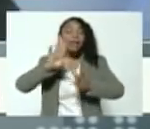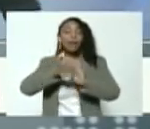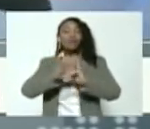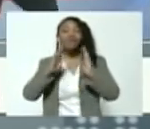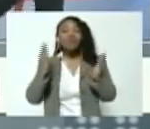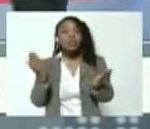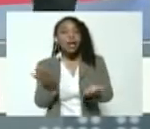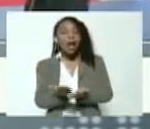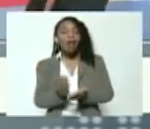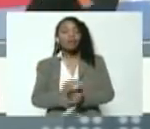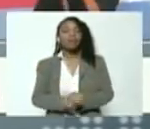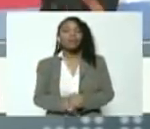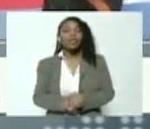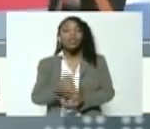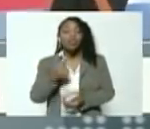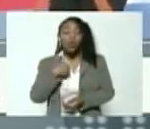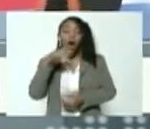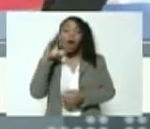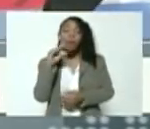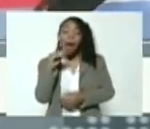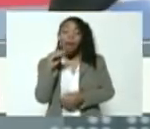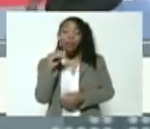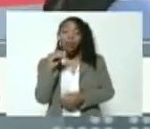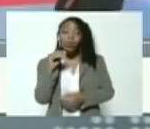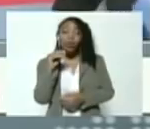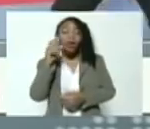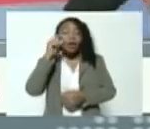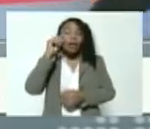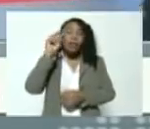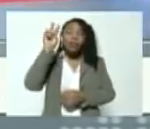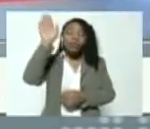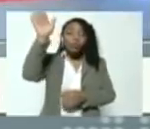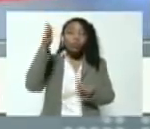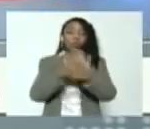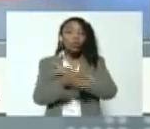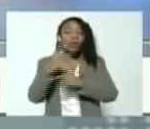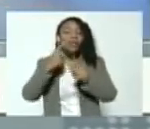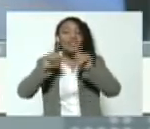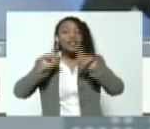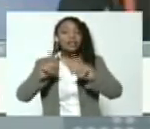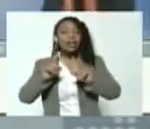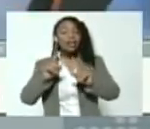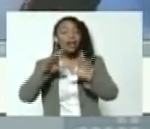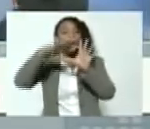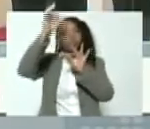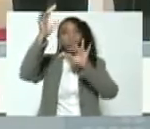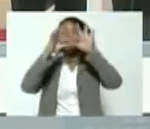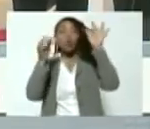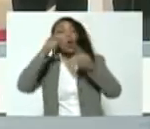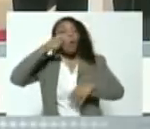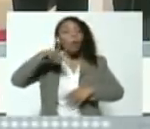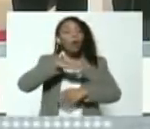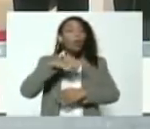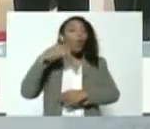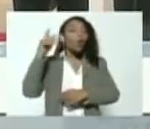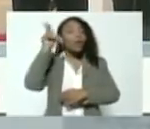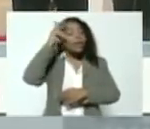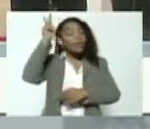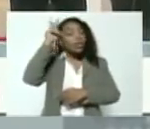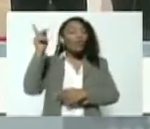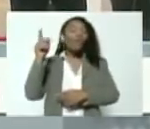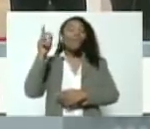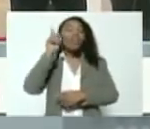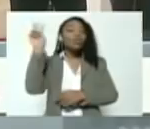mundo. Le estuve hablando de la cosmovisión y la diversidad de la cosmovisión de los pueblos indígenas venezolanos.